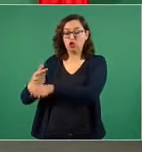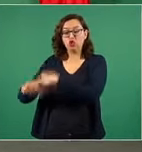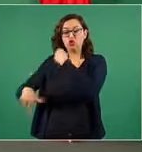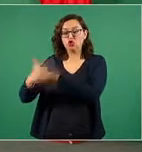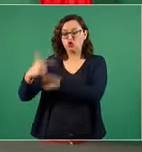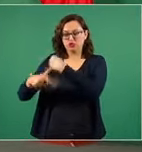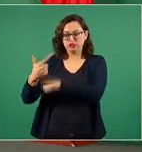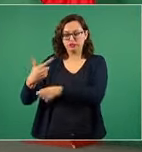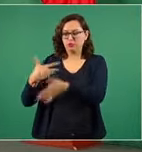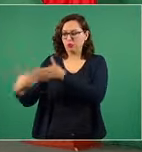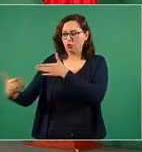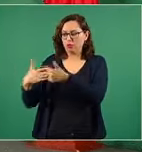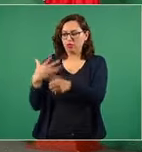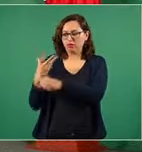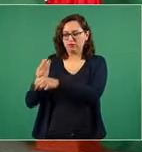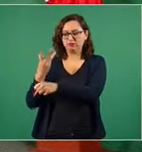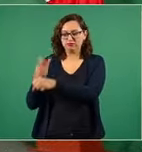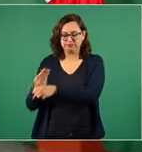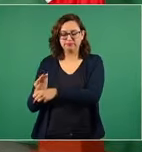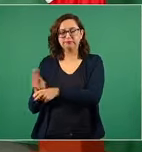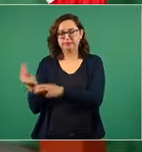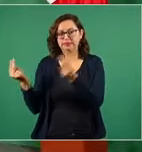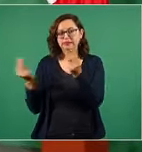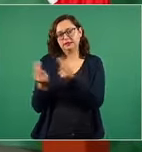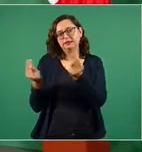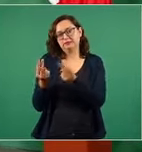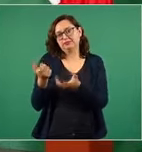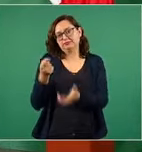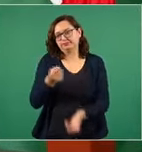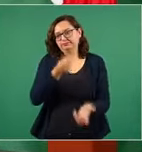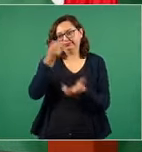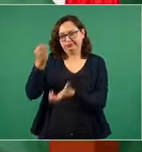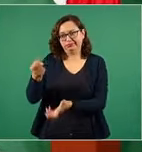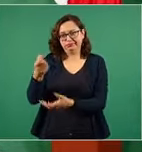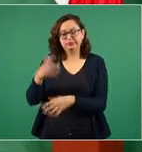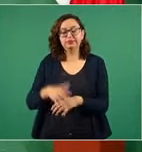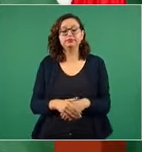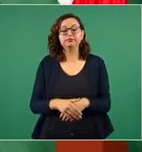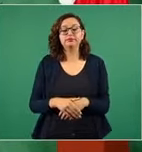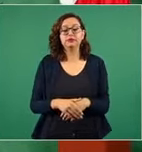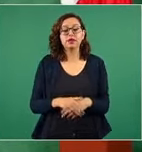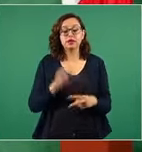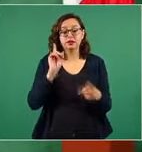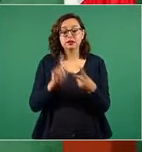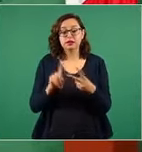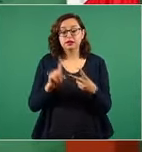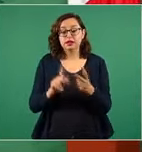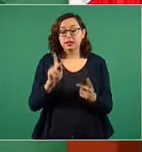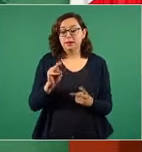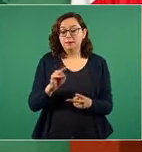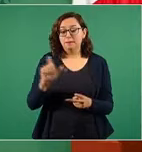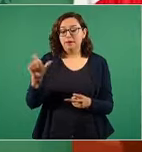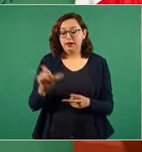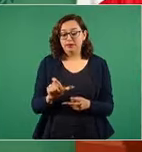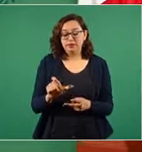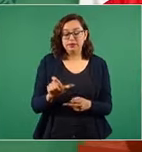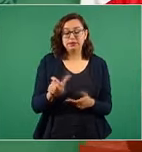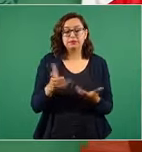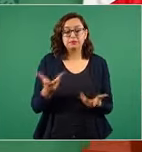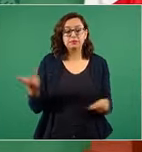industria eléctrica y en el caso de Pemex pues son los nuevos